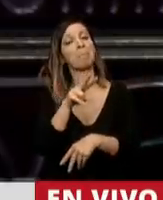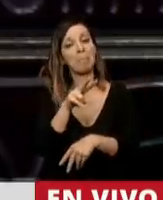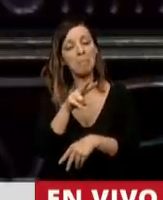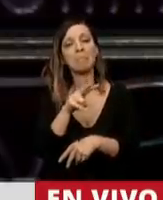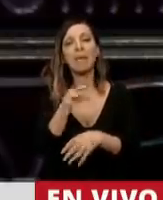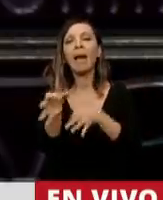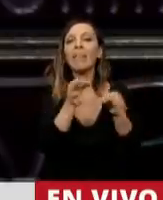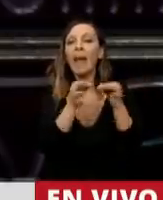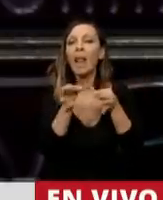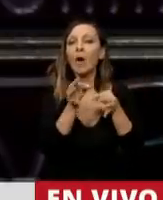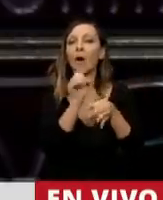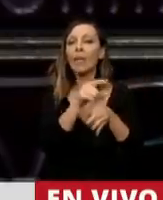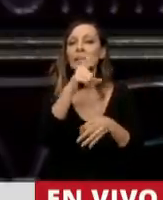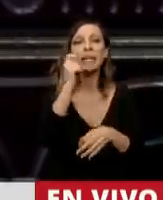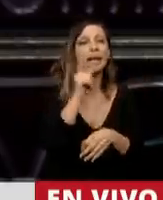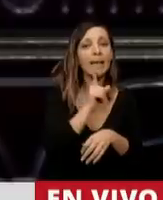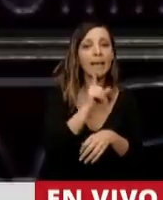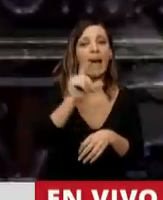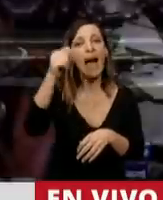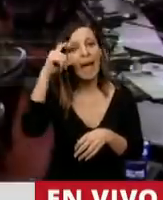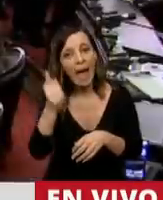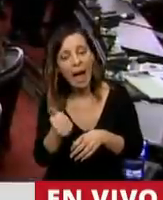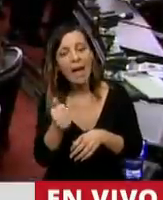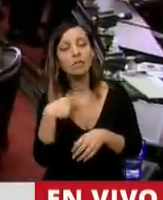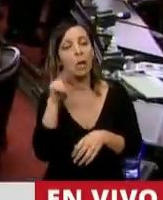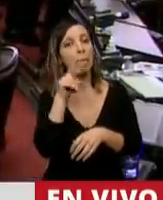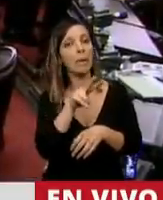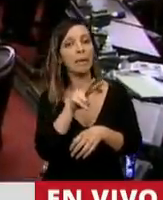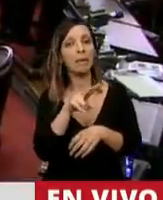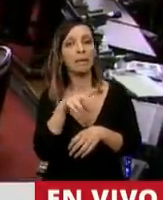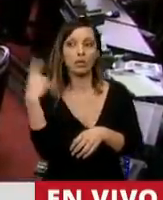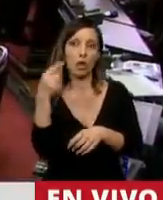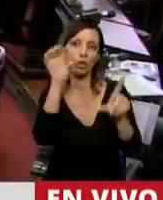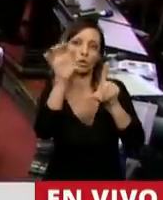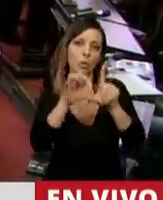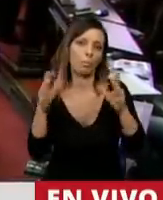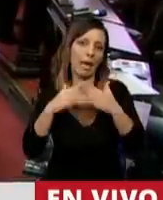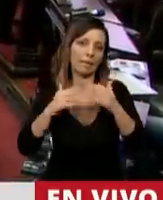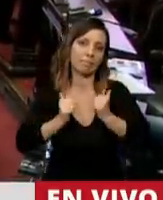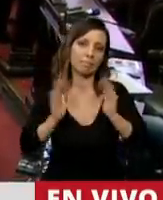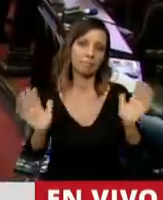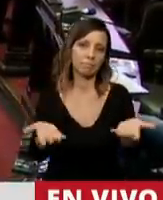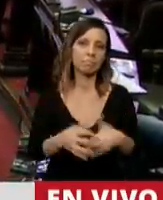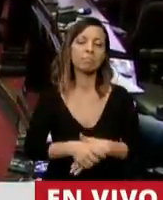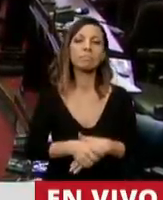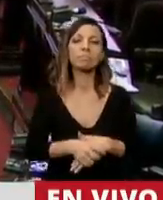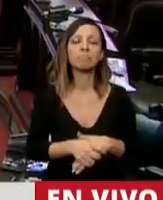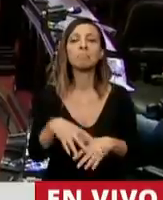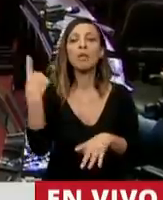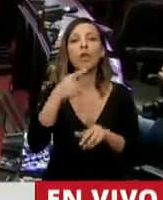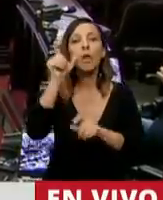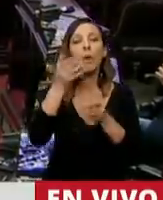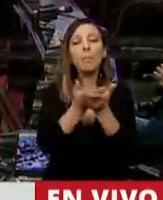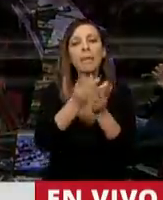diálogo de CGT y AEA, aparte lo que fui que hicieron todos un desde su casa. Mientras le pidan a los